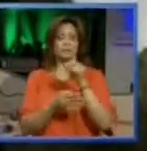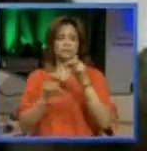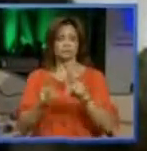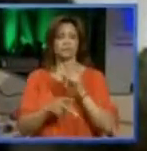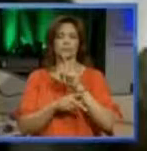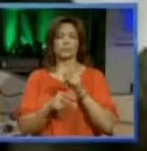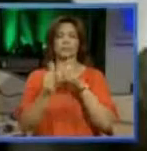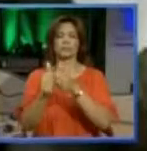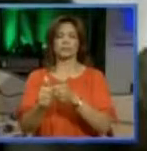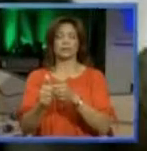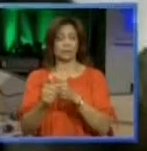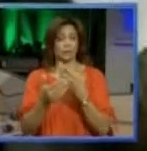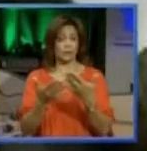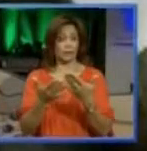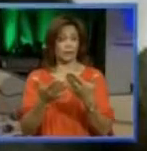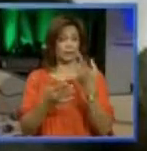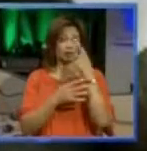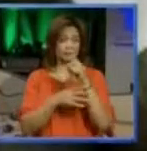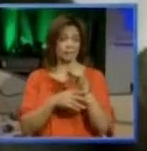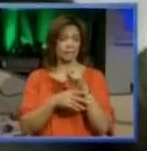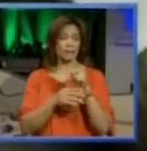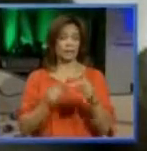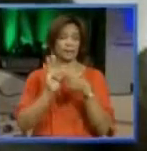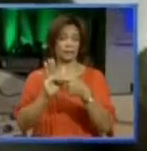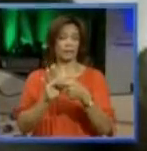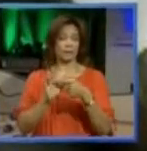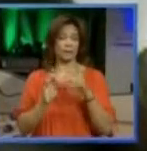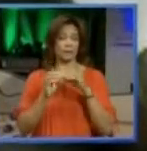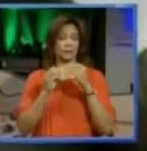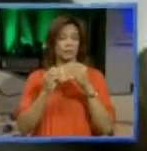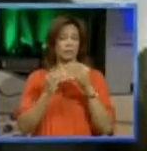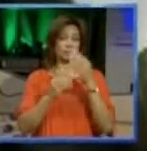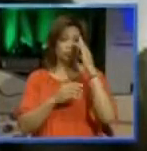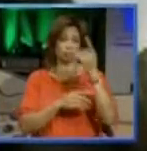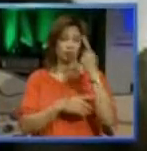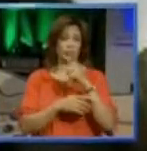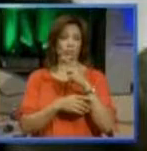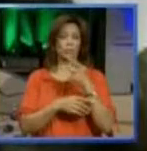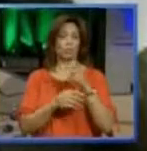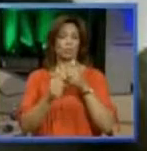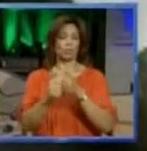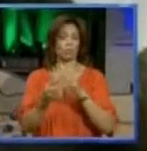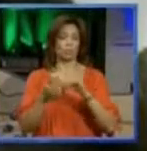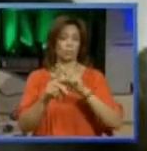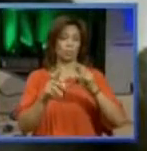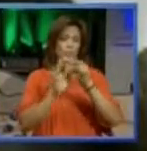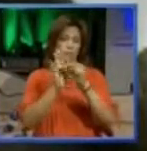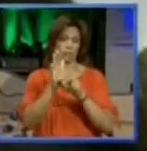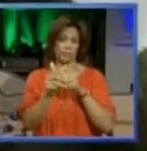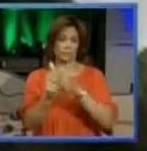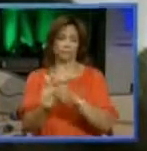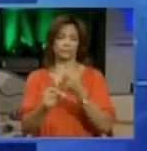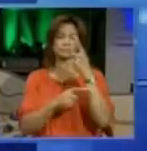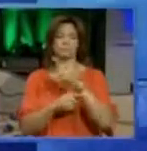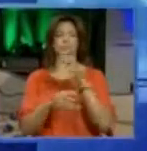persona tiene que cumplir con unos requisitos de presentarse ante su oficial probatoria, seguir unas directrices, unas normas, mientras